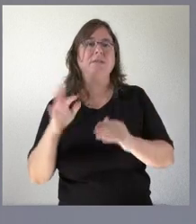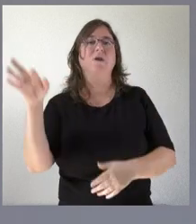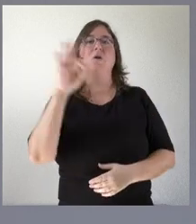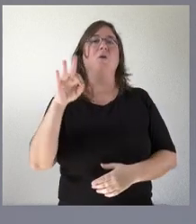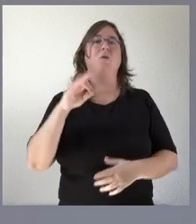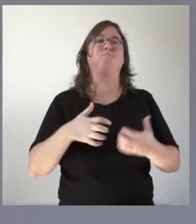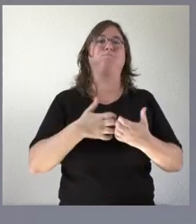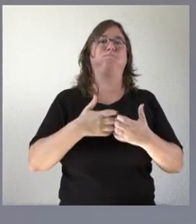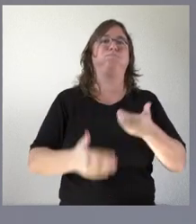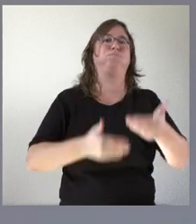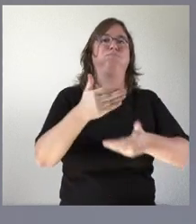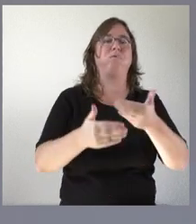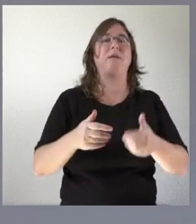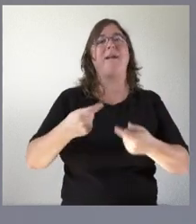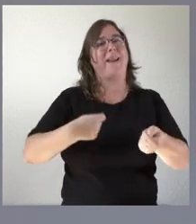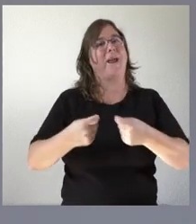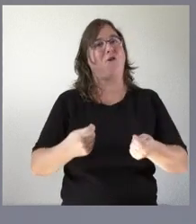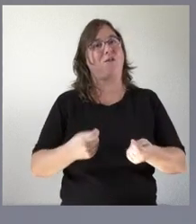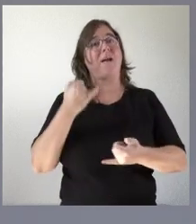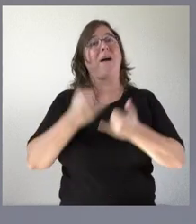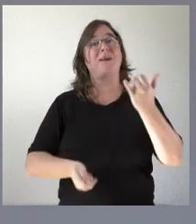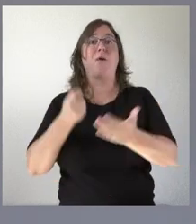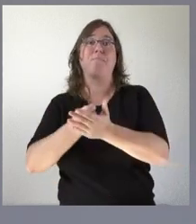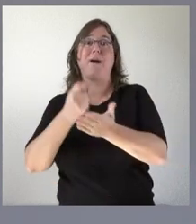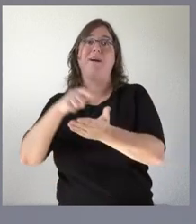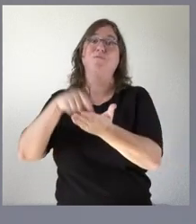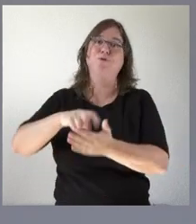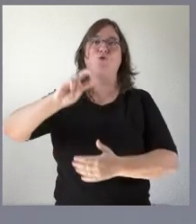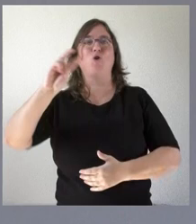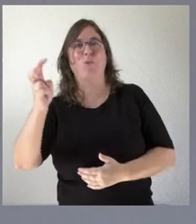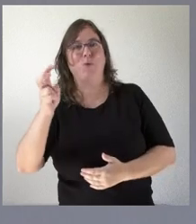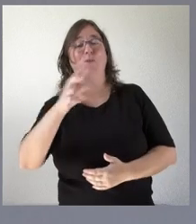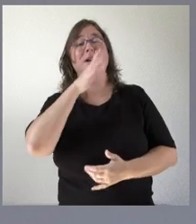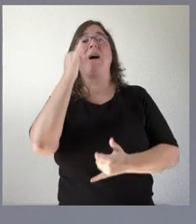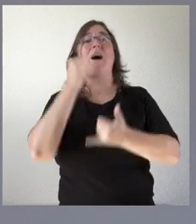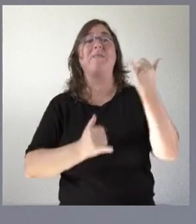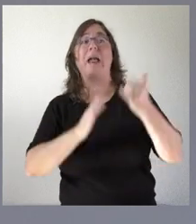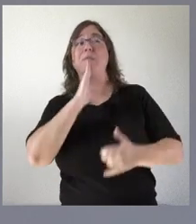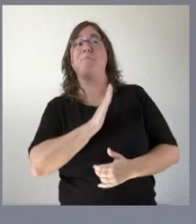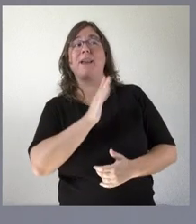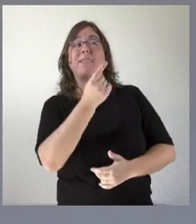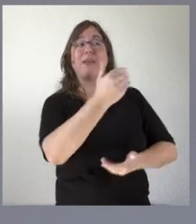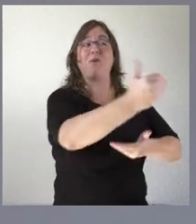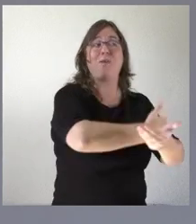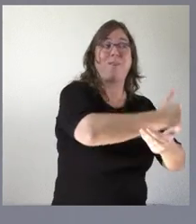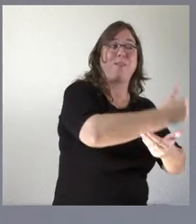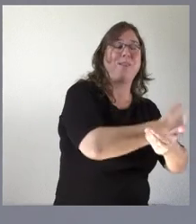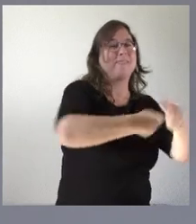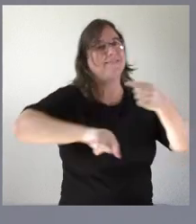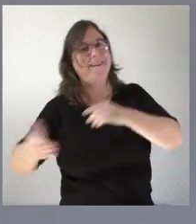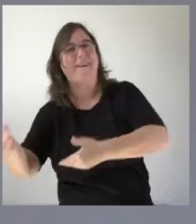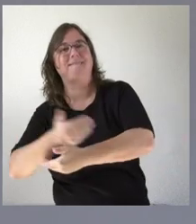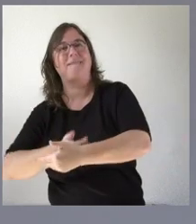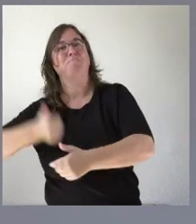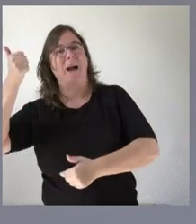puesta en marcha de un negocio y por tanto en pagar otro tributo y por tanto al final aunque hubiera parecido que la recaudación bajaba el efecto ha sido justo de lo